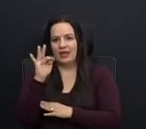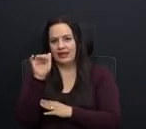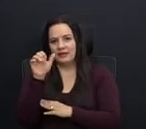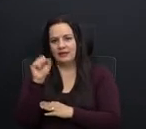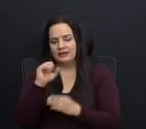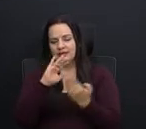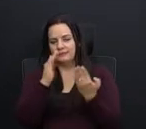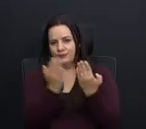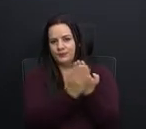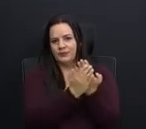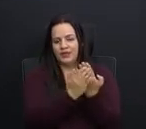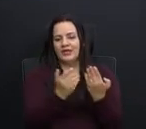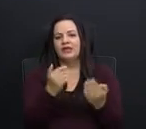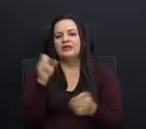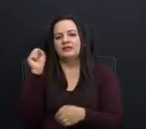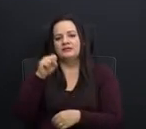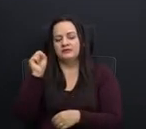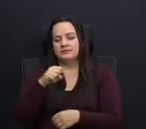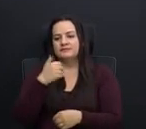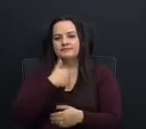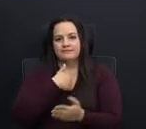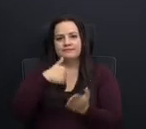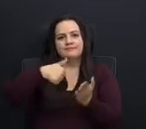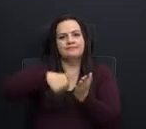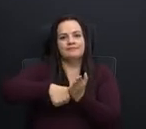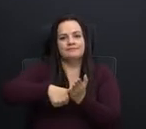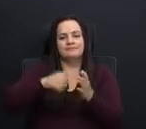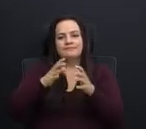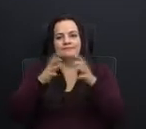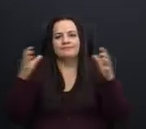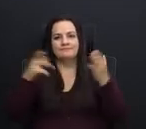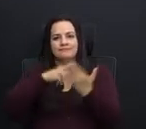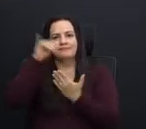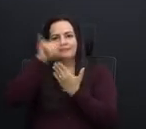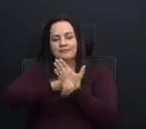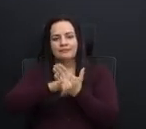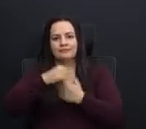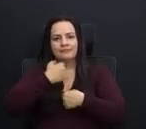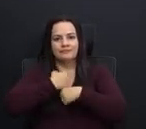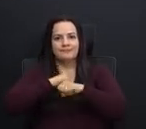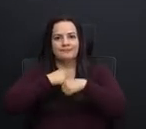supuesto que contarán con mi voto en este gran proyecto municipal. Gracias.